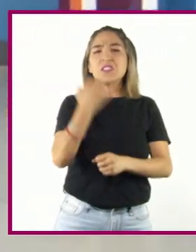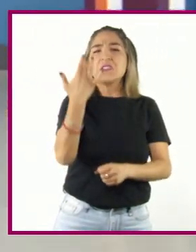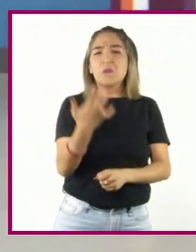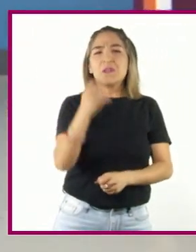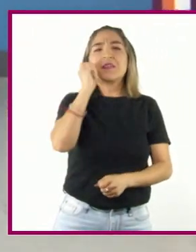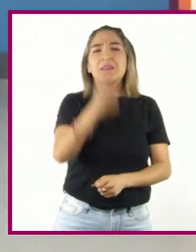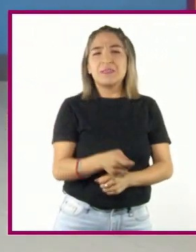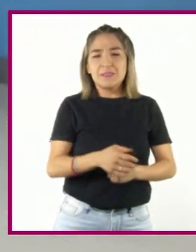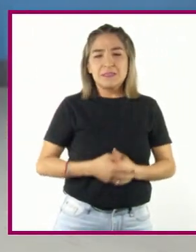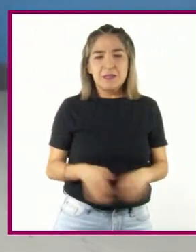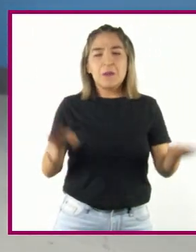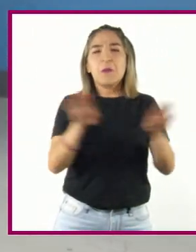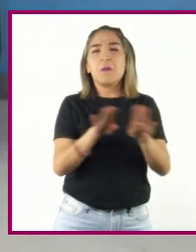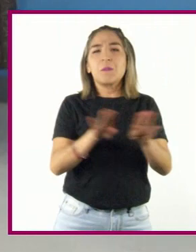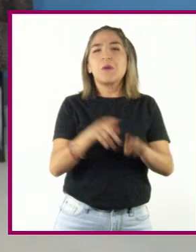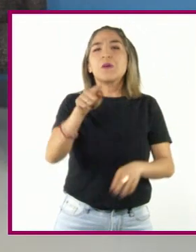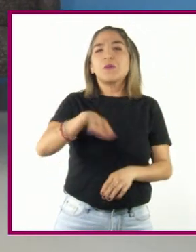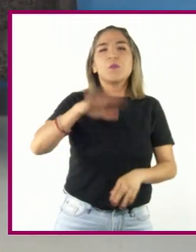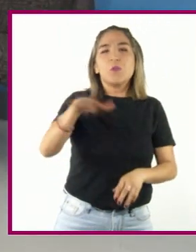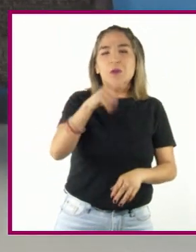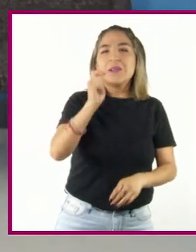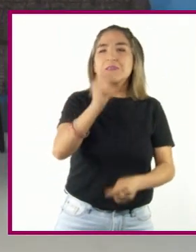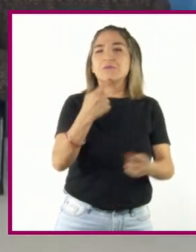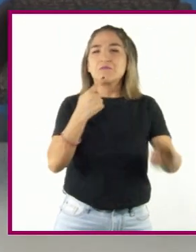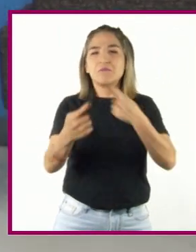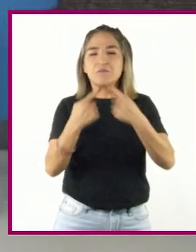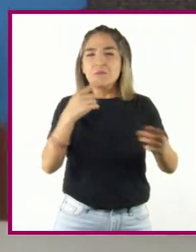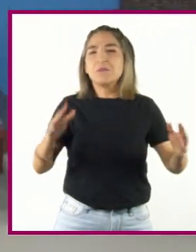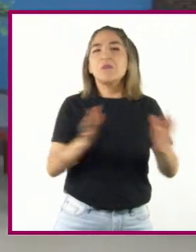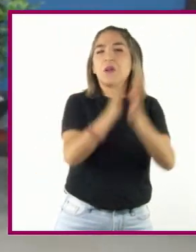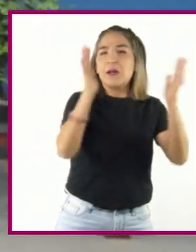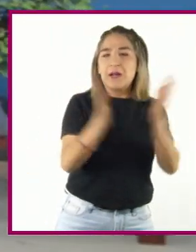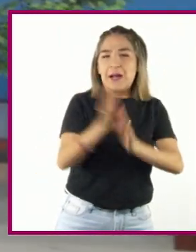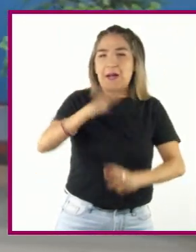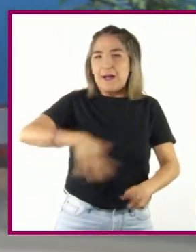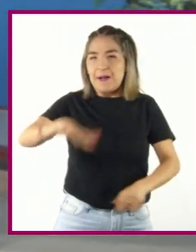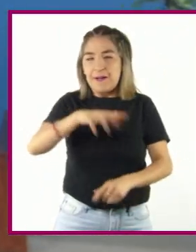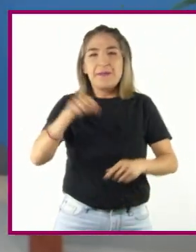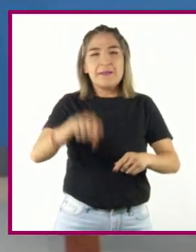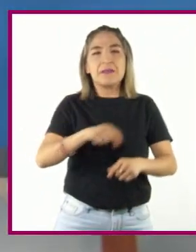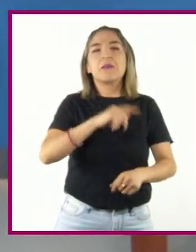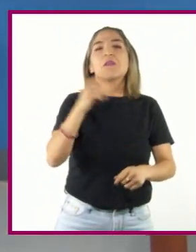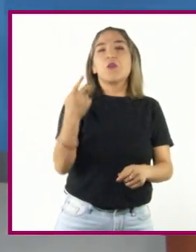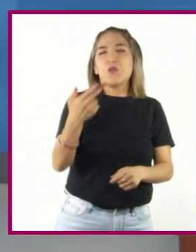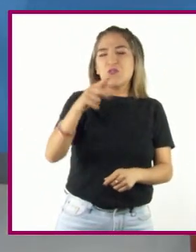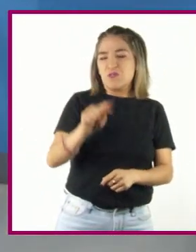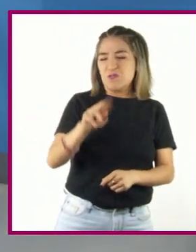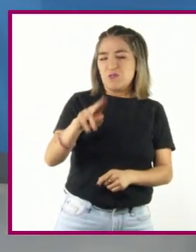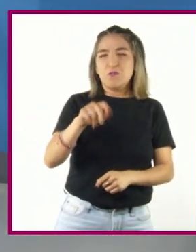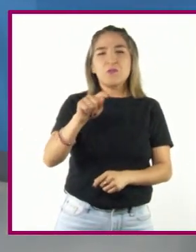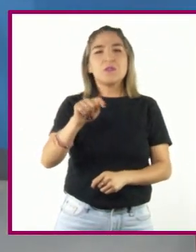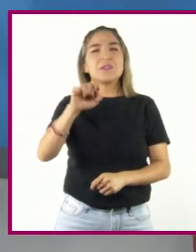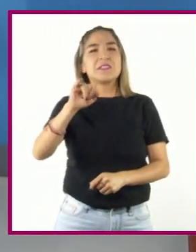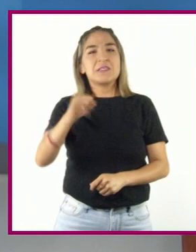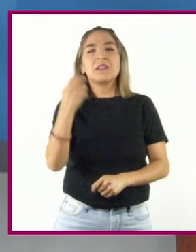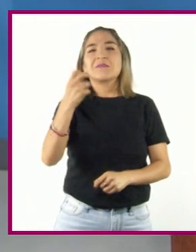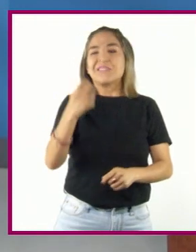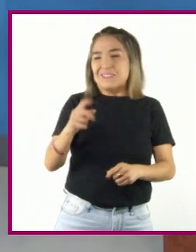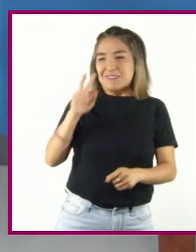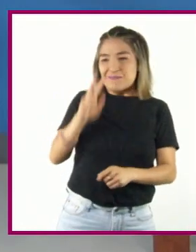comenzaron a surgir movimientos que buscaban la democratización del país, por lo que los Tutsi vieron en peligro su situación.